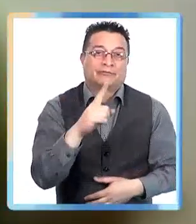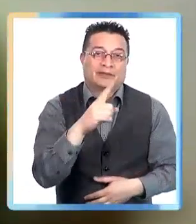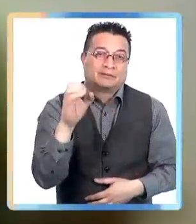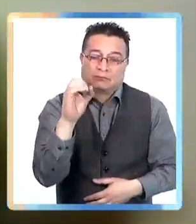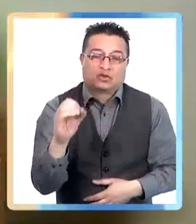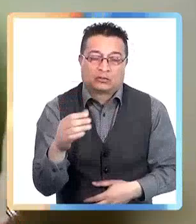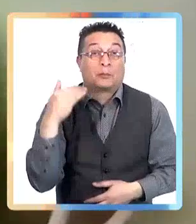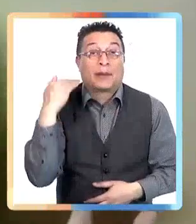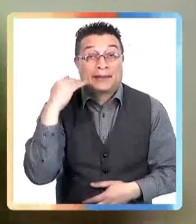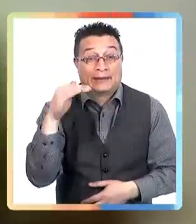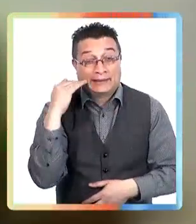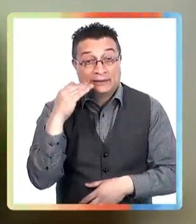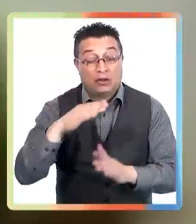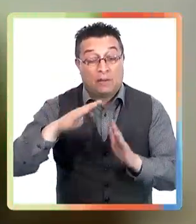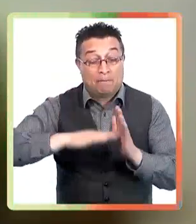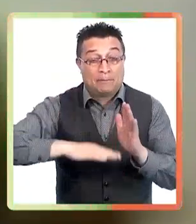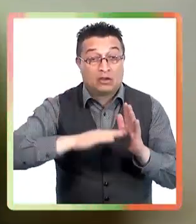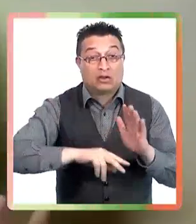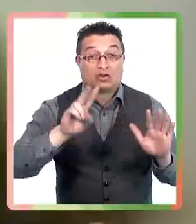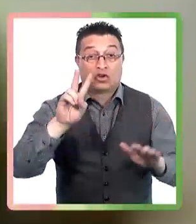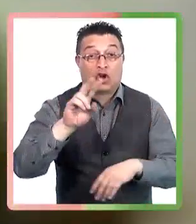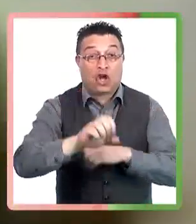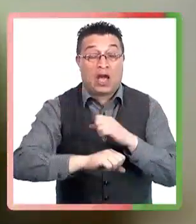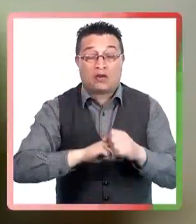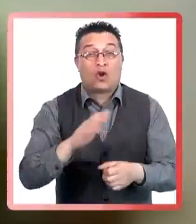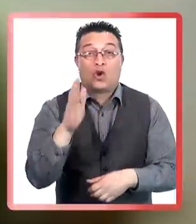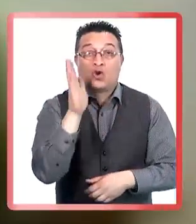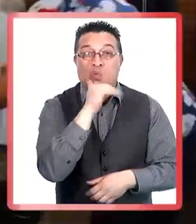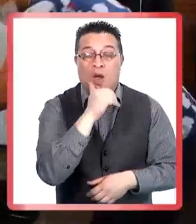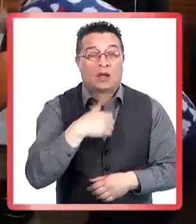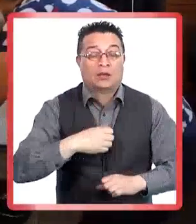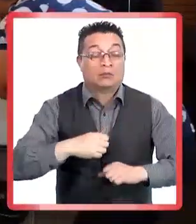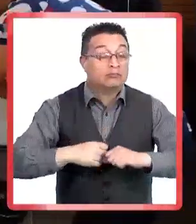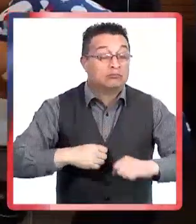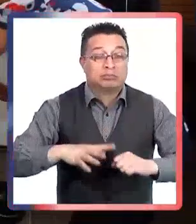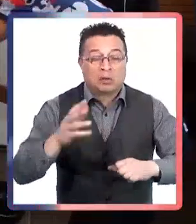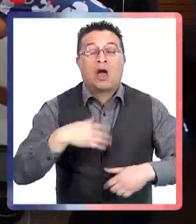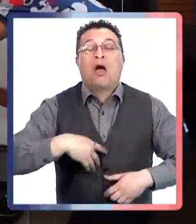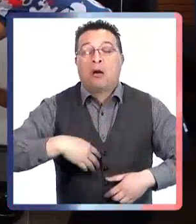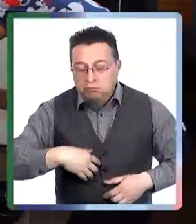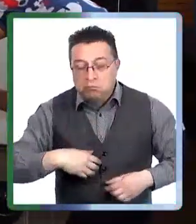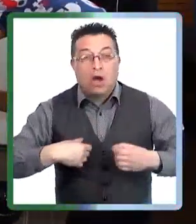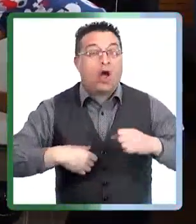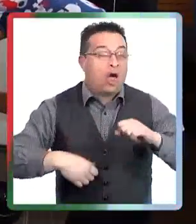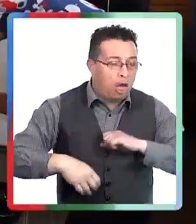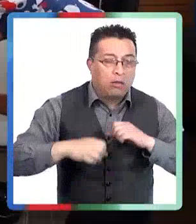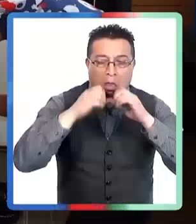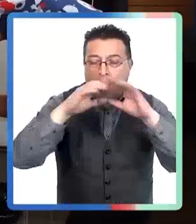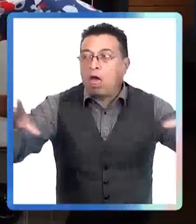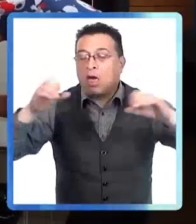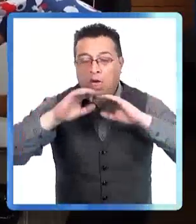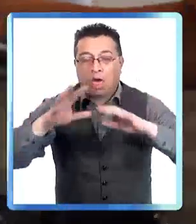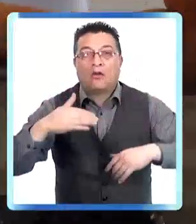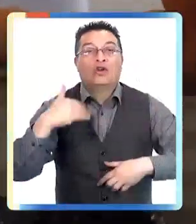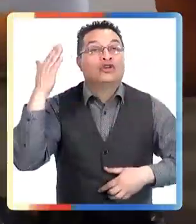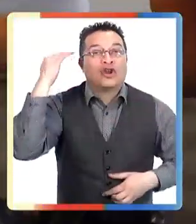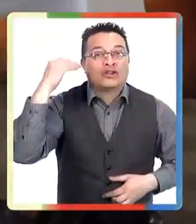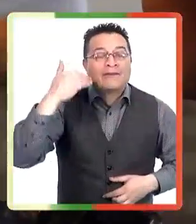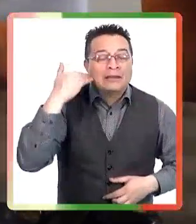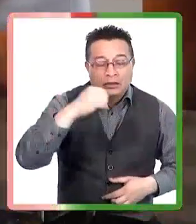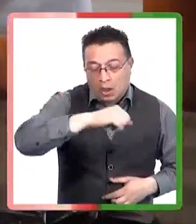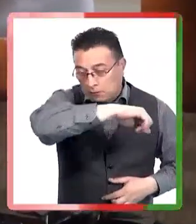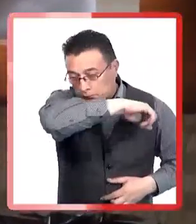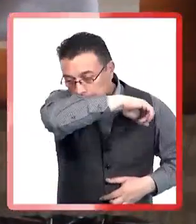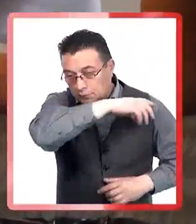brazo, no usan la mascarilla y son muy transmisores de virus. Entonces, efectivamente, tenemos un gran número de rezagados y esos